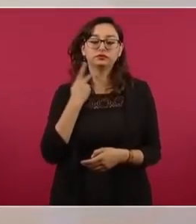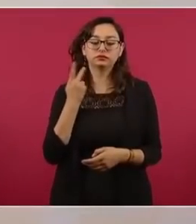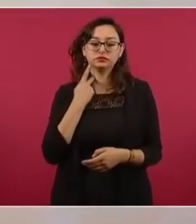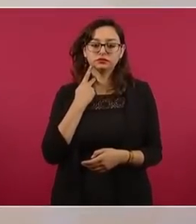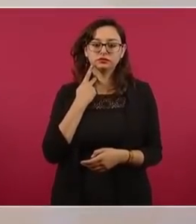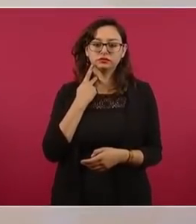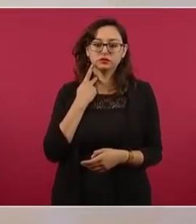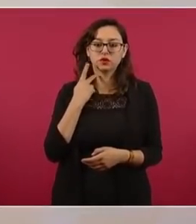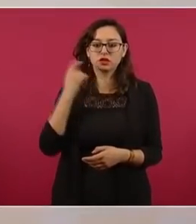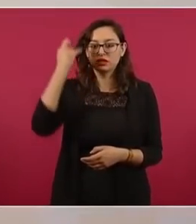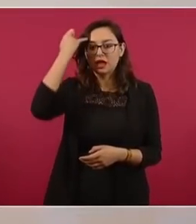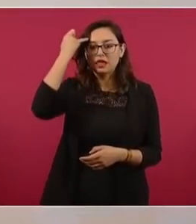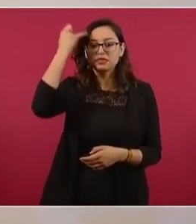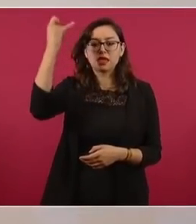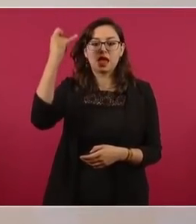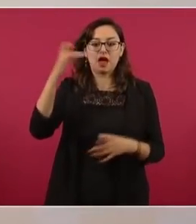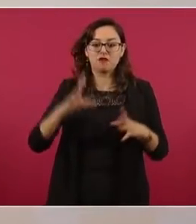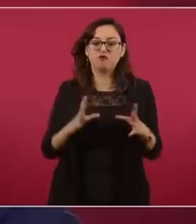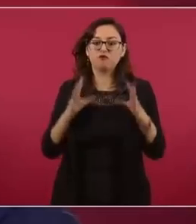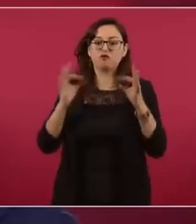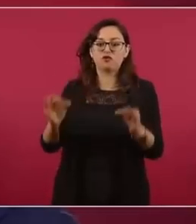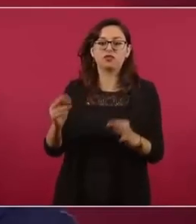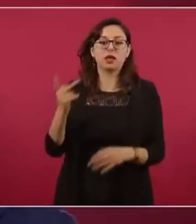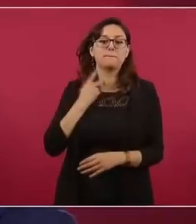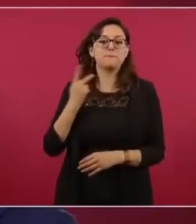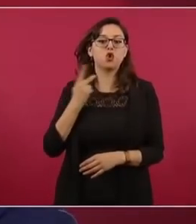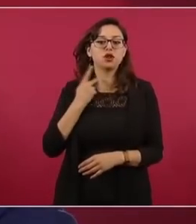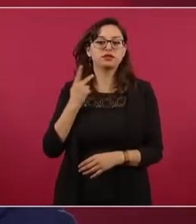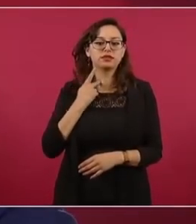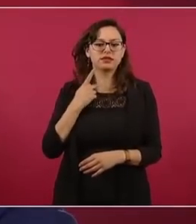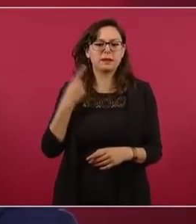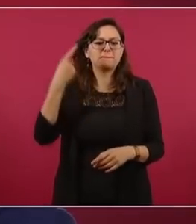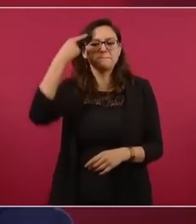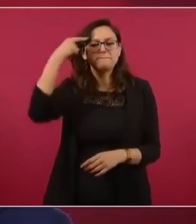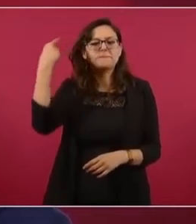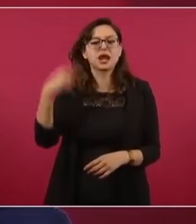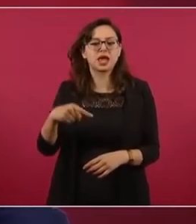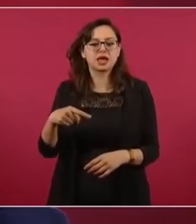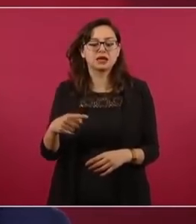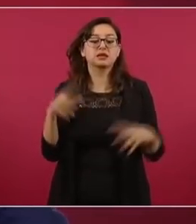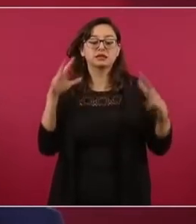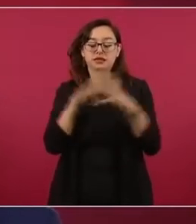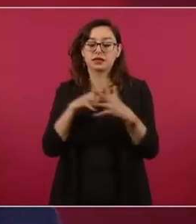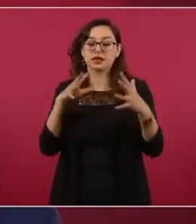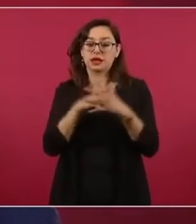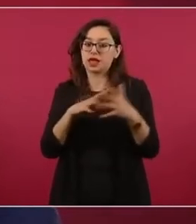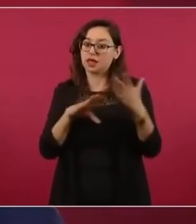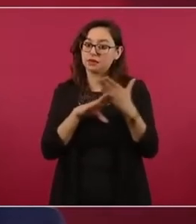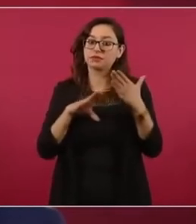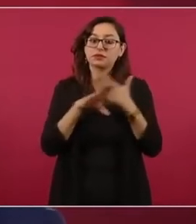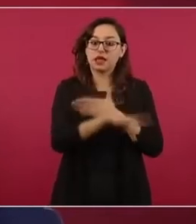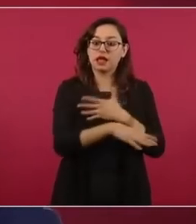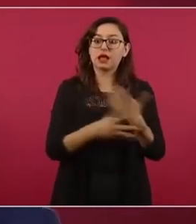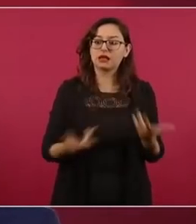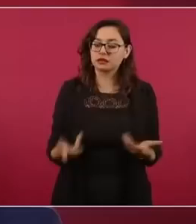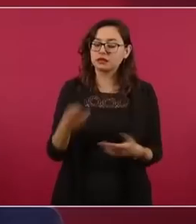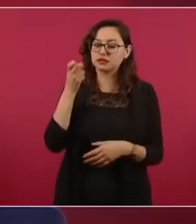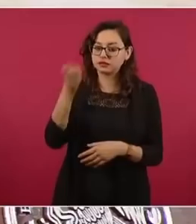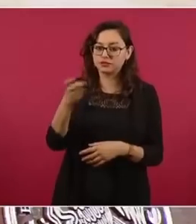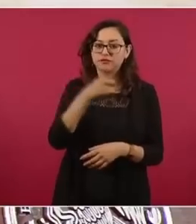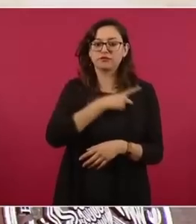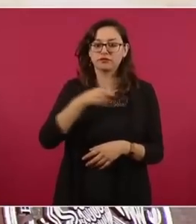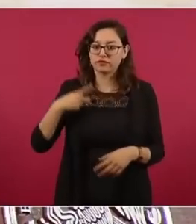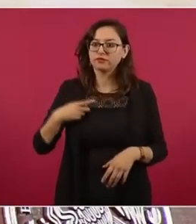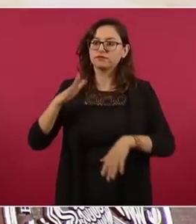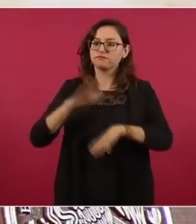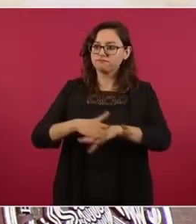inventó para evitar la guerra y se debió dedicar más tiempo a la política, más tiempo a la